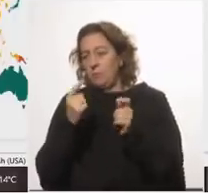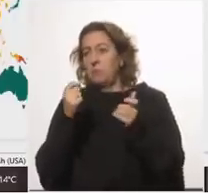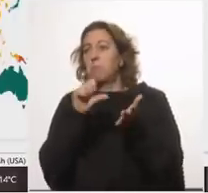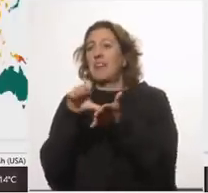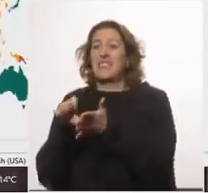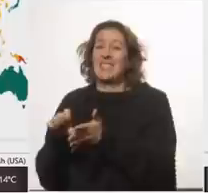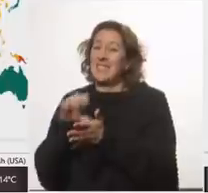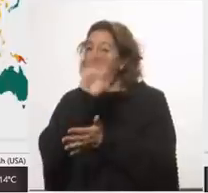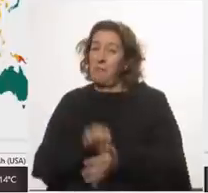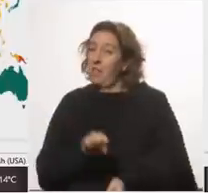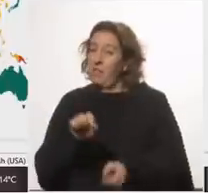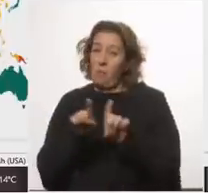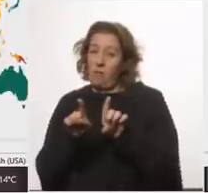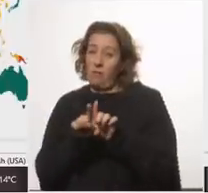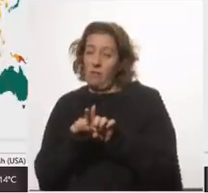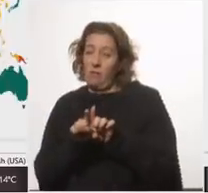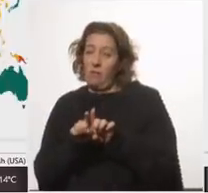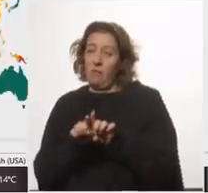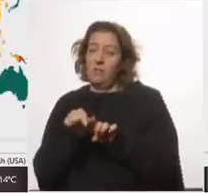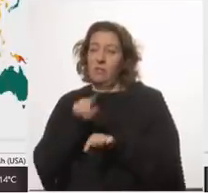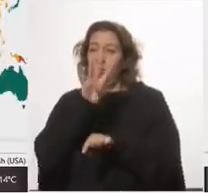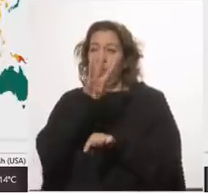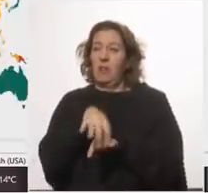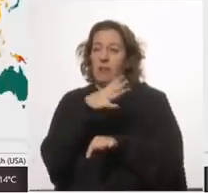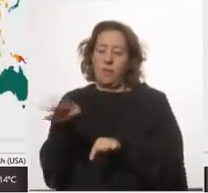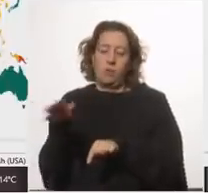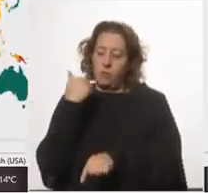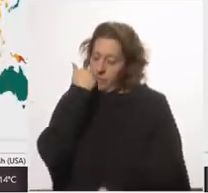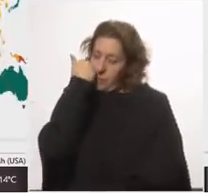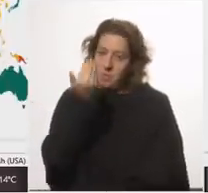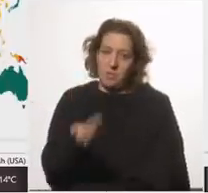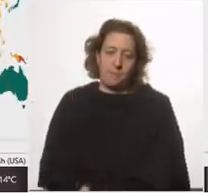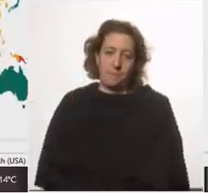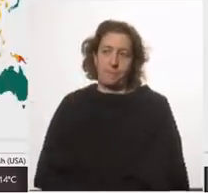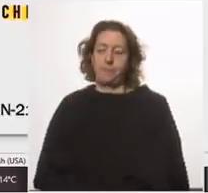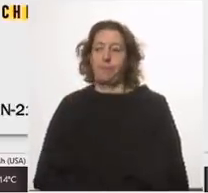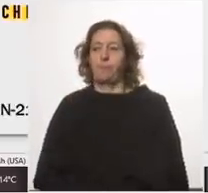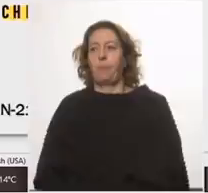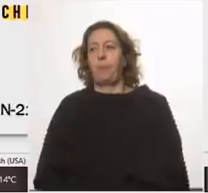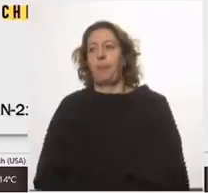como esos estamos nuestros estos son dos gráficos de la vergüenza yo les llamo dos gráficos de la vergüenza